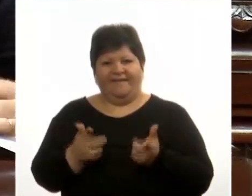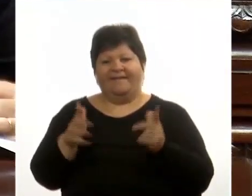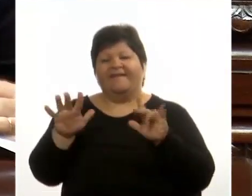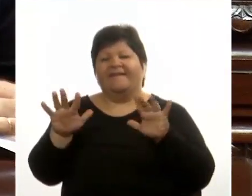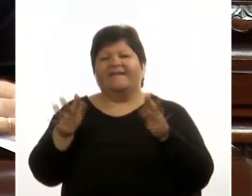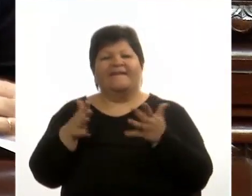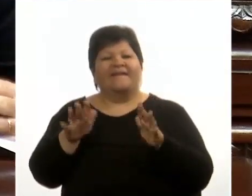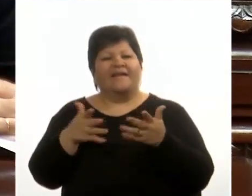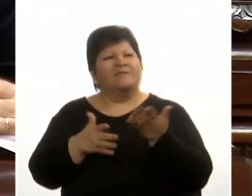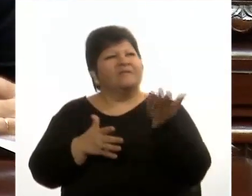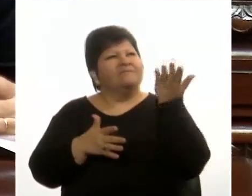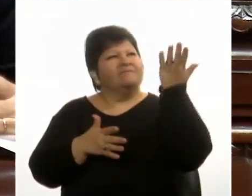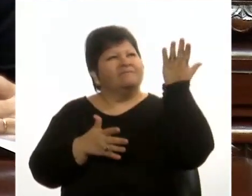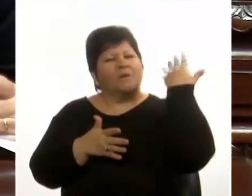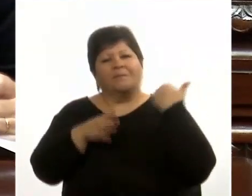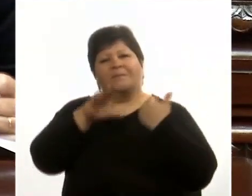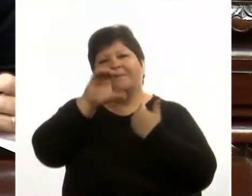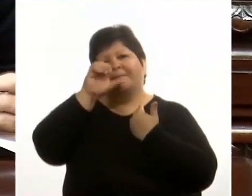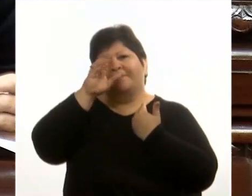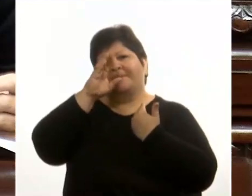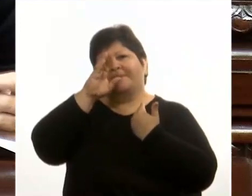empresa de Empalme Olmos.